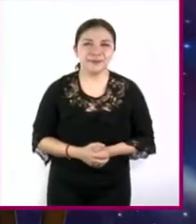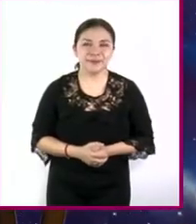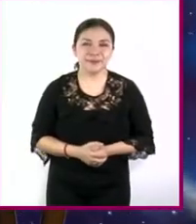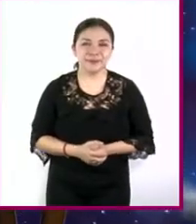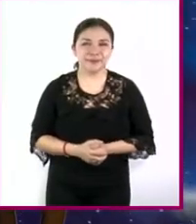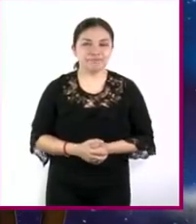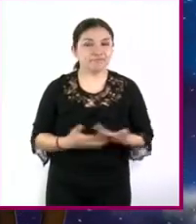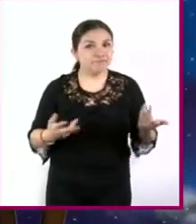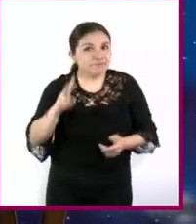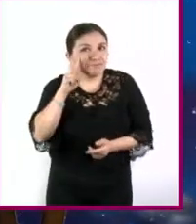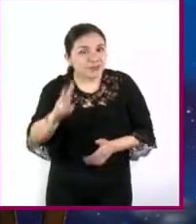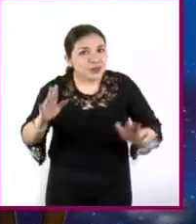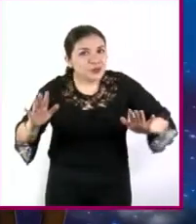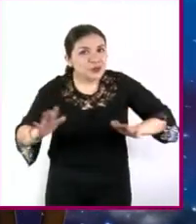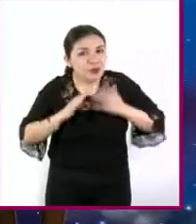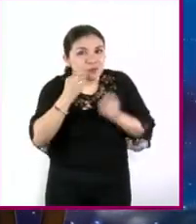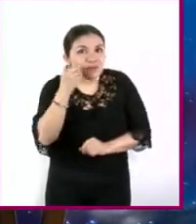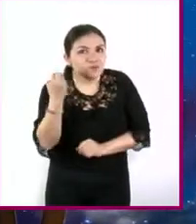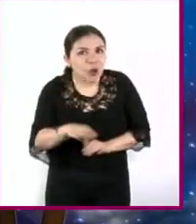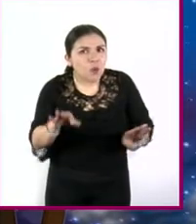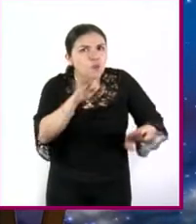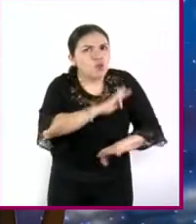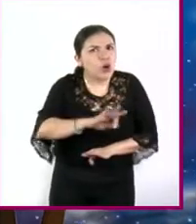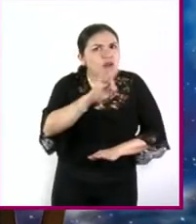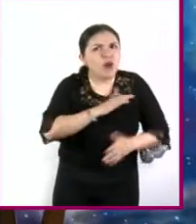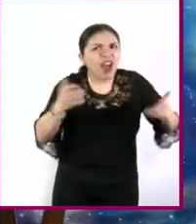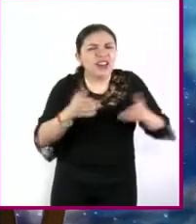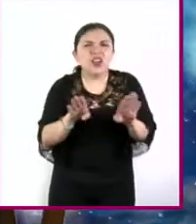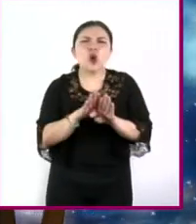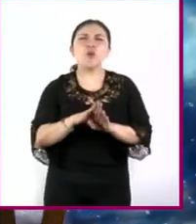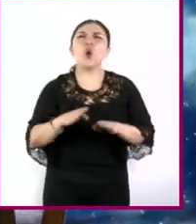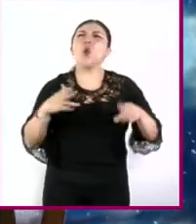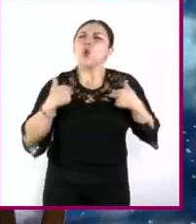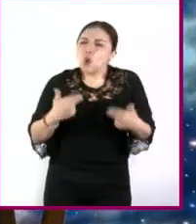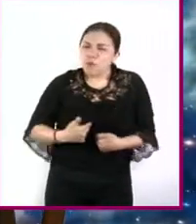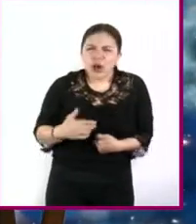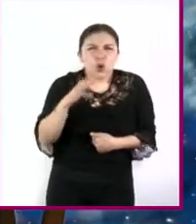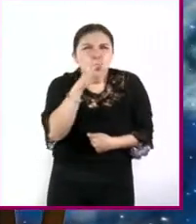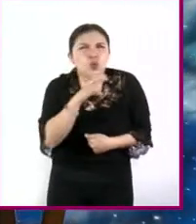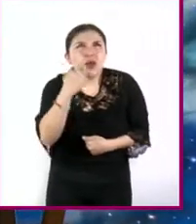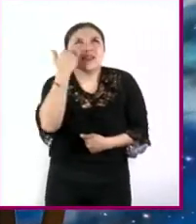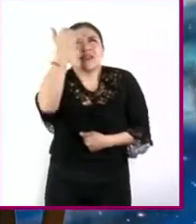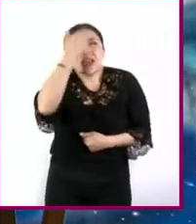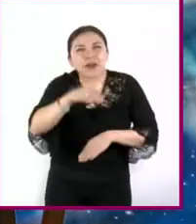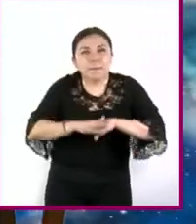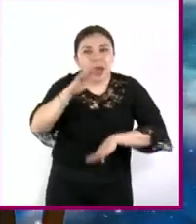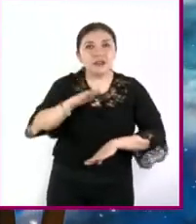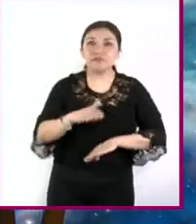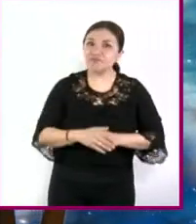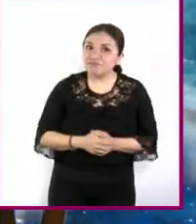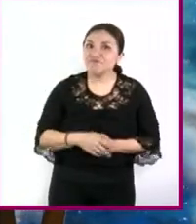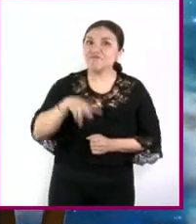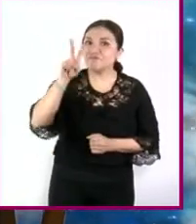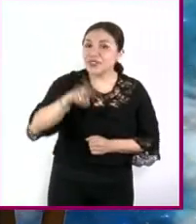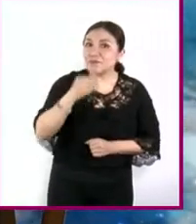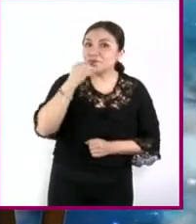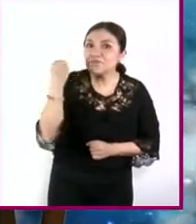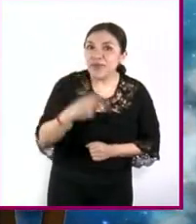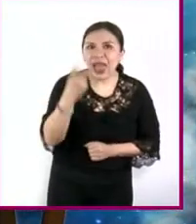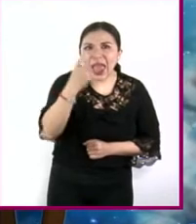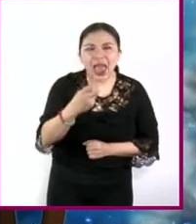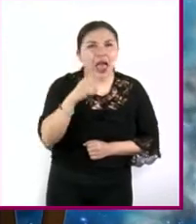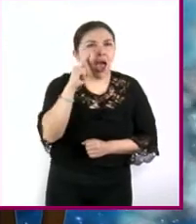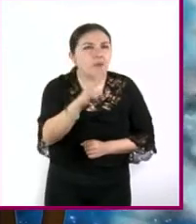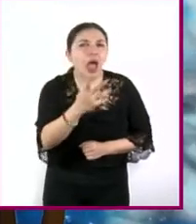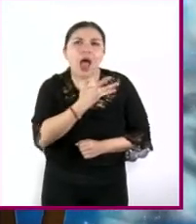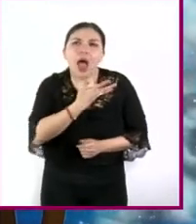¿No te parece sorprendente hasta dónde puede llegar la curiosidad humana Mati? No deja de maravillarme todo lo